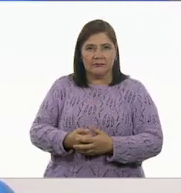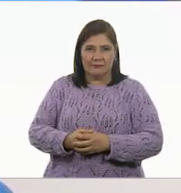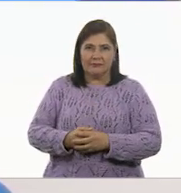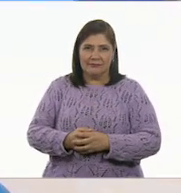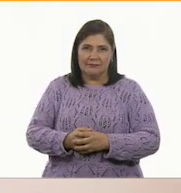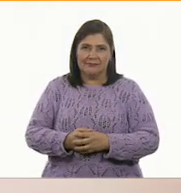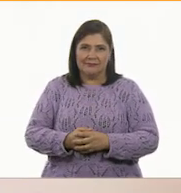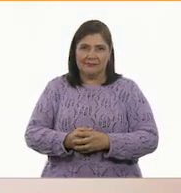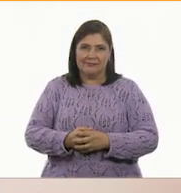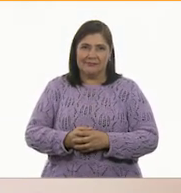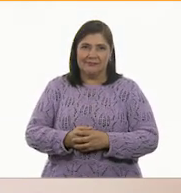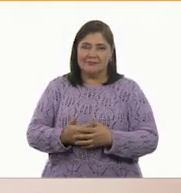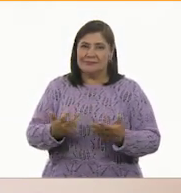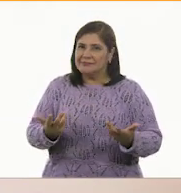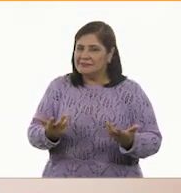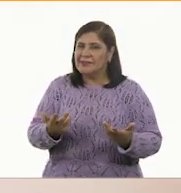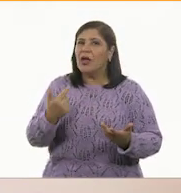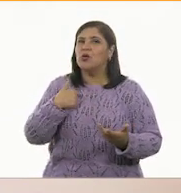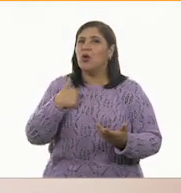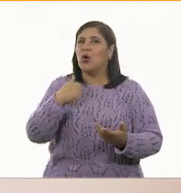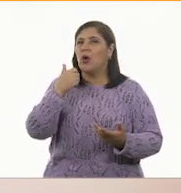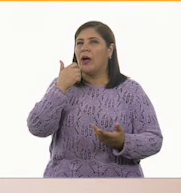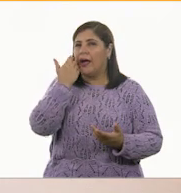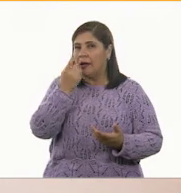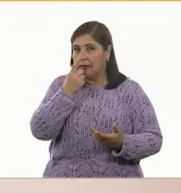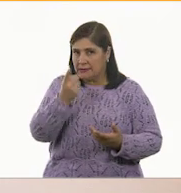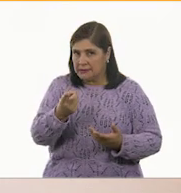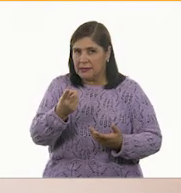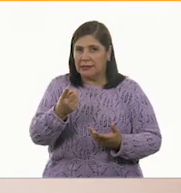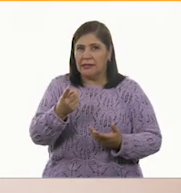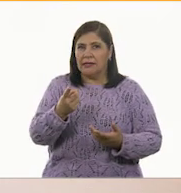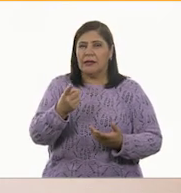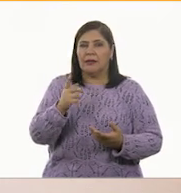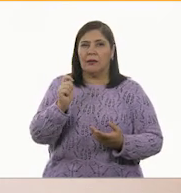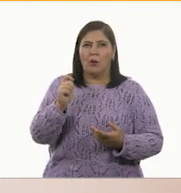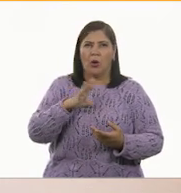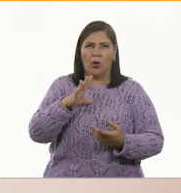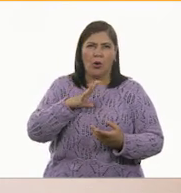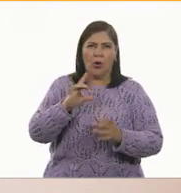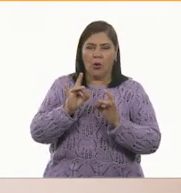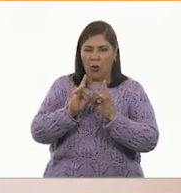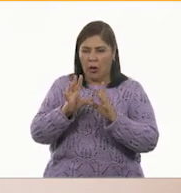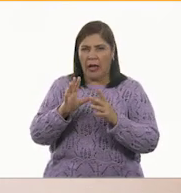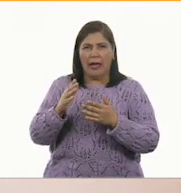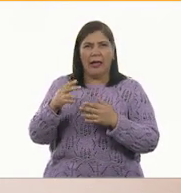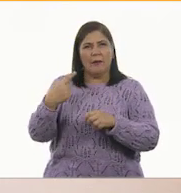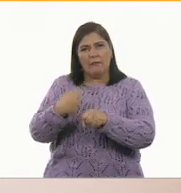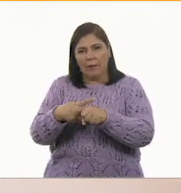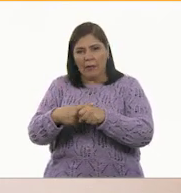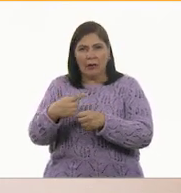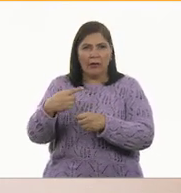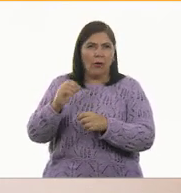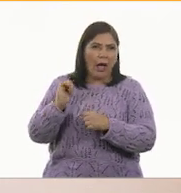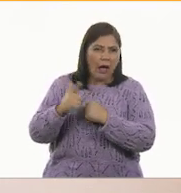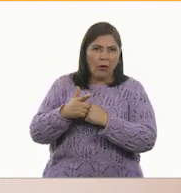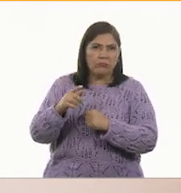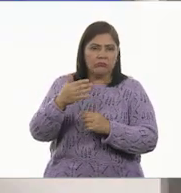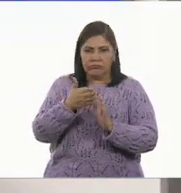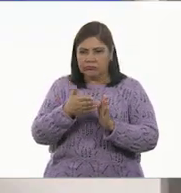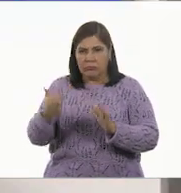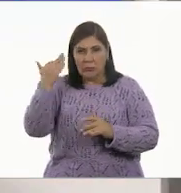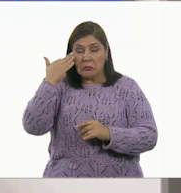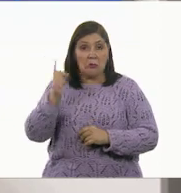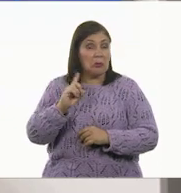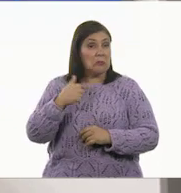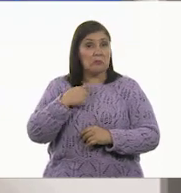Ok. Ahora quiero decirte, ¿te curaste de alguna enfermedad en este tiempo? No me he enfermado, tiene mucho.